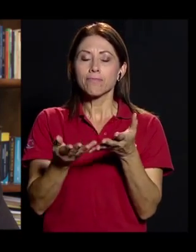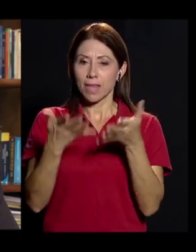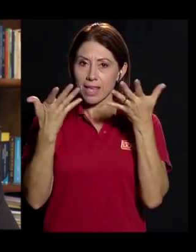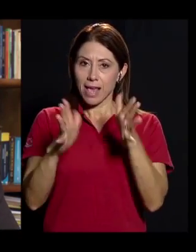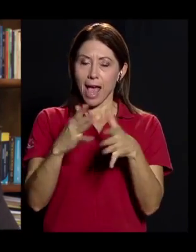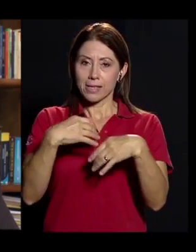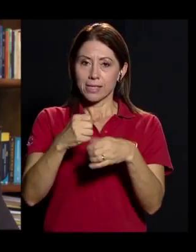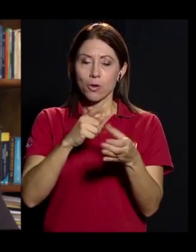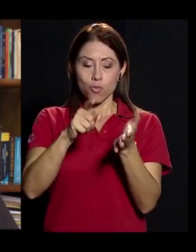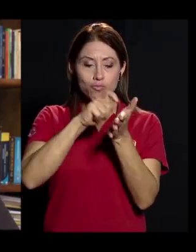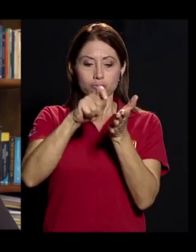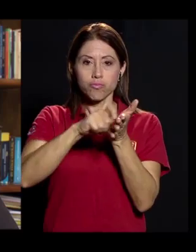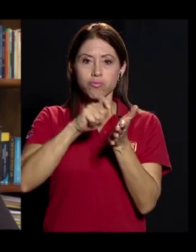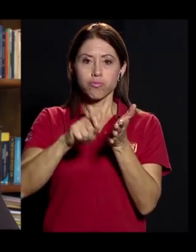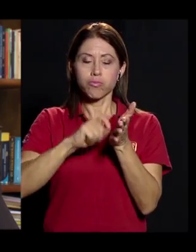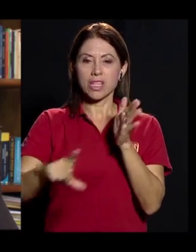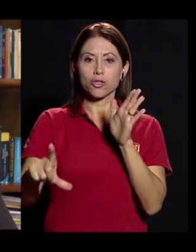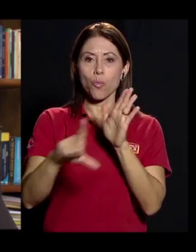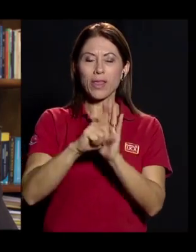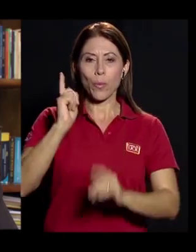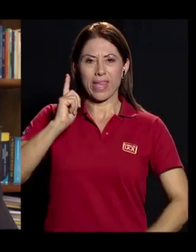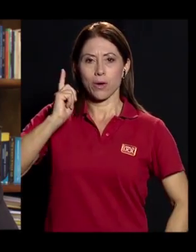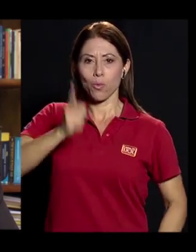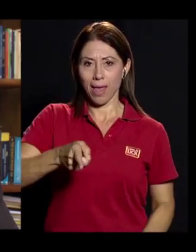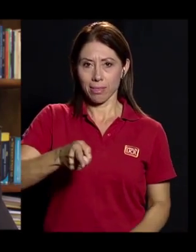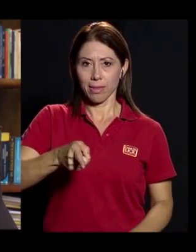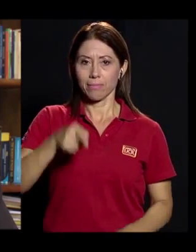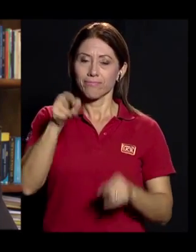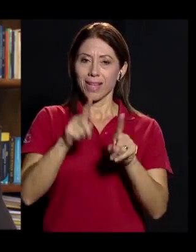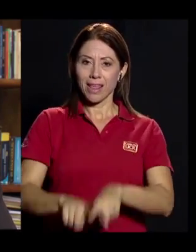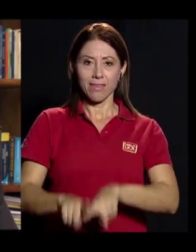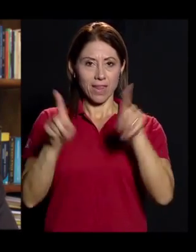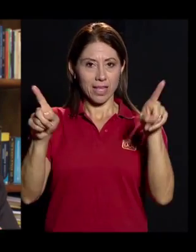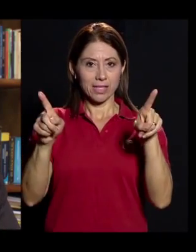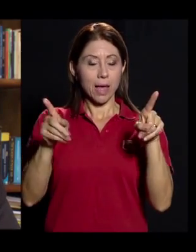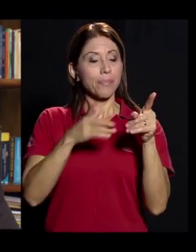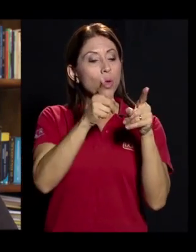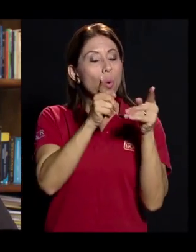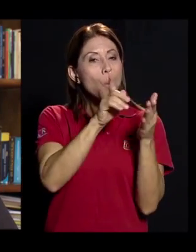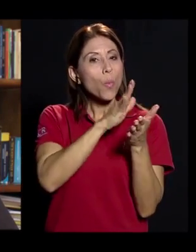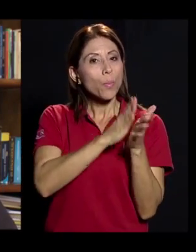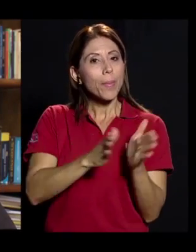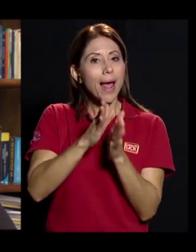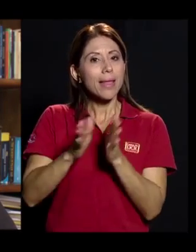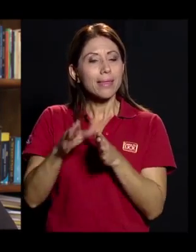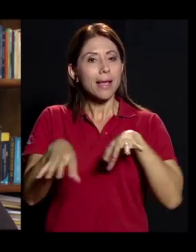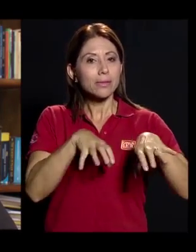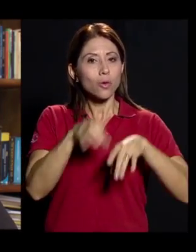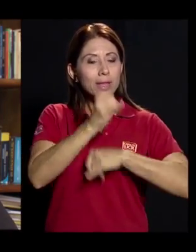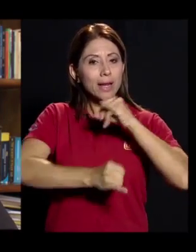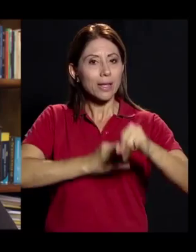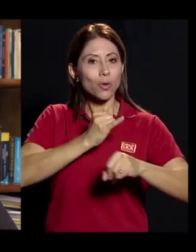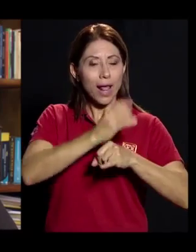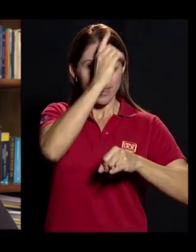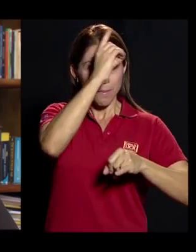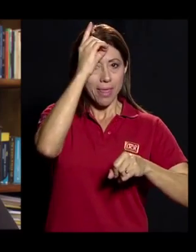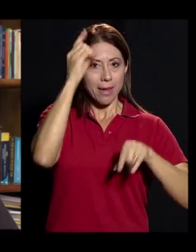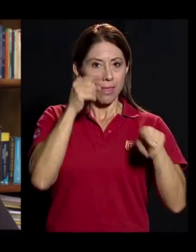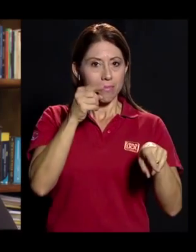plasmar en un instrumento vinculante que es la gran diferencia entre tener el Plan de Acción Internacional de Madrid,